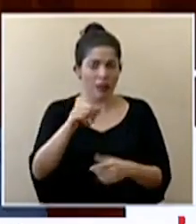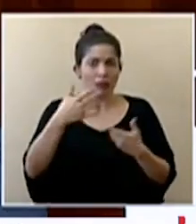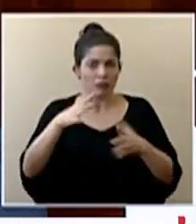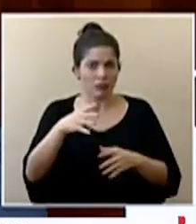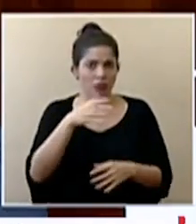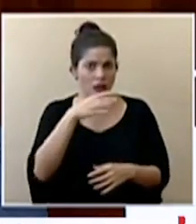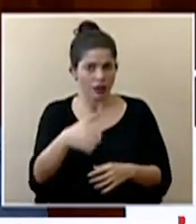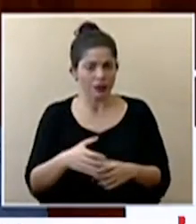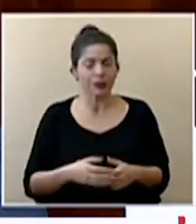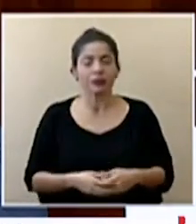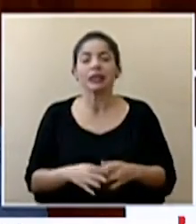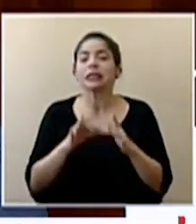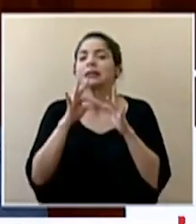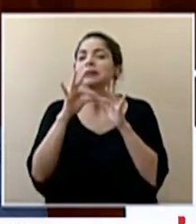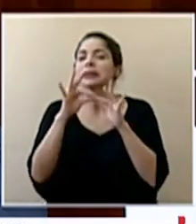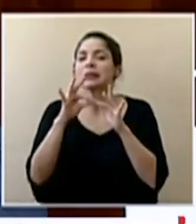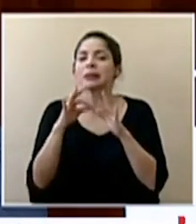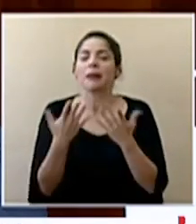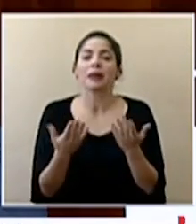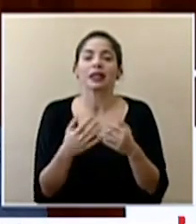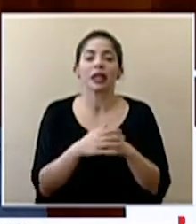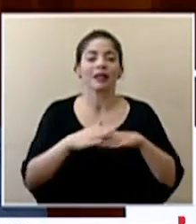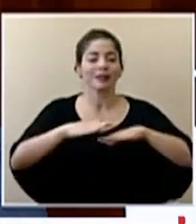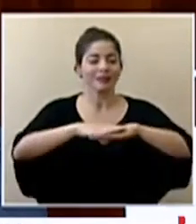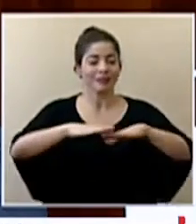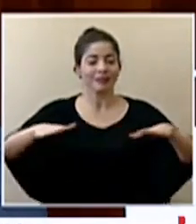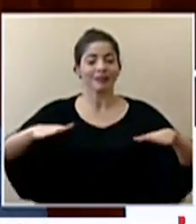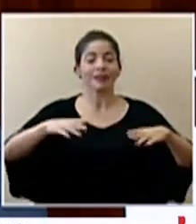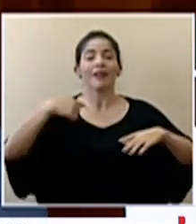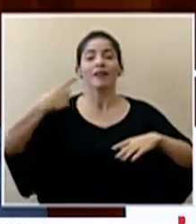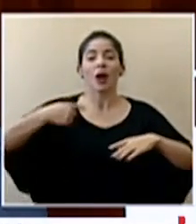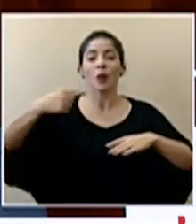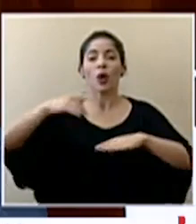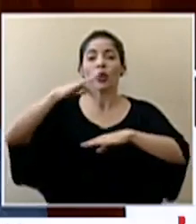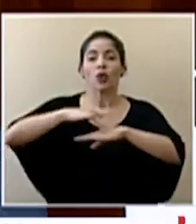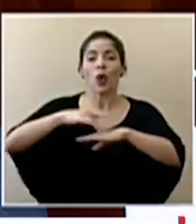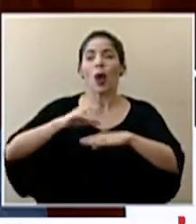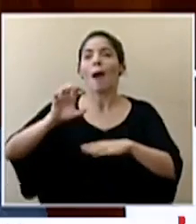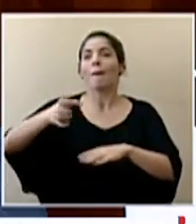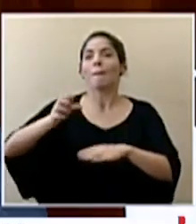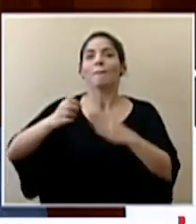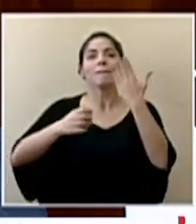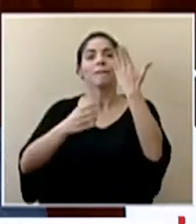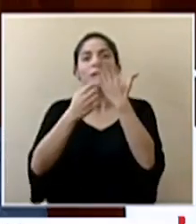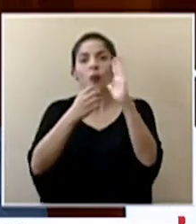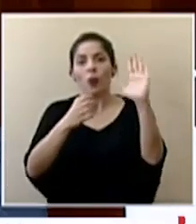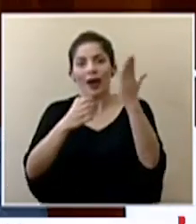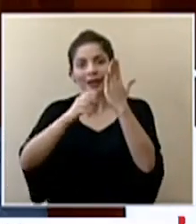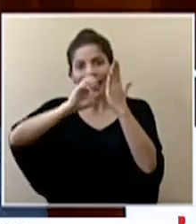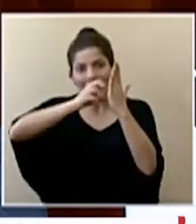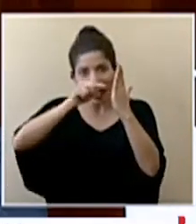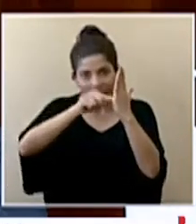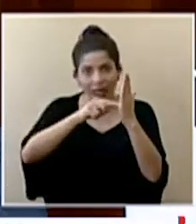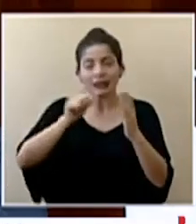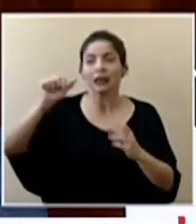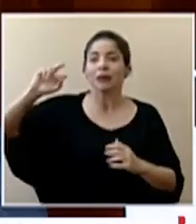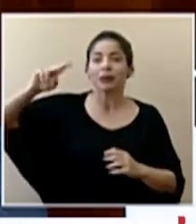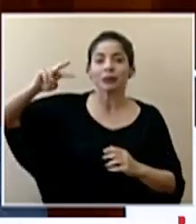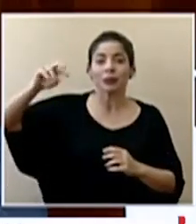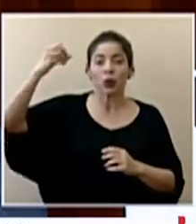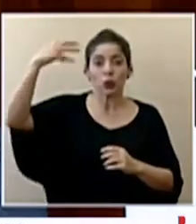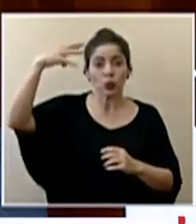indicado. Especialmente las superficies que se tocan con más frecuencia, perillas de puertas, interruptores,